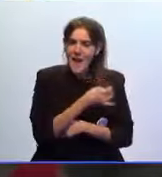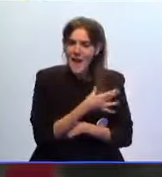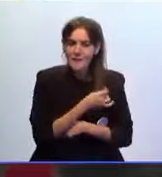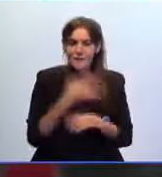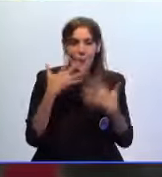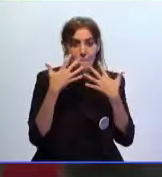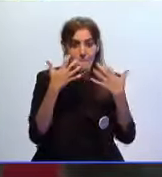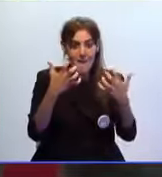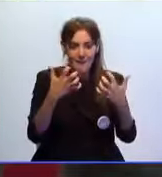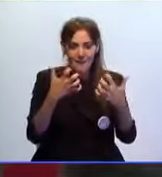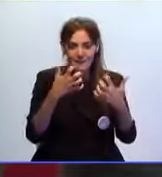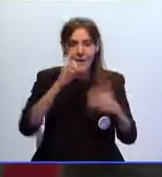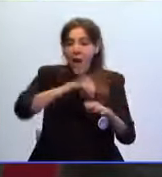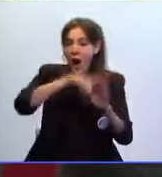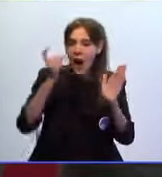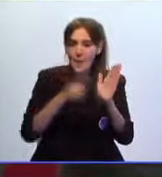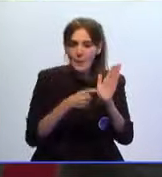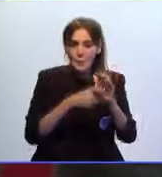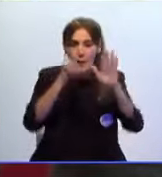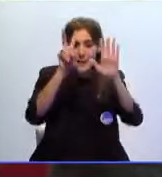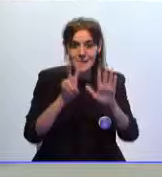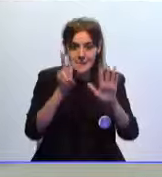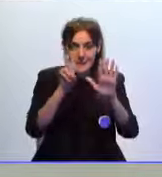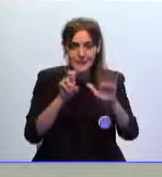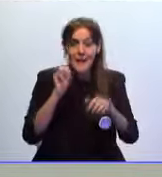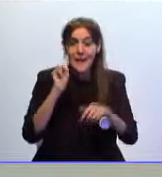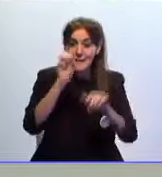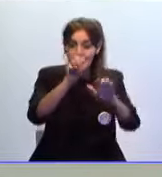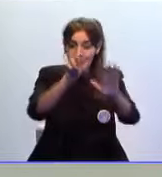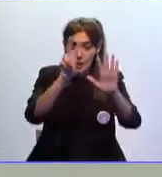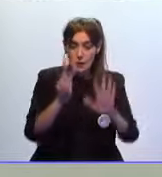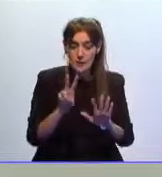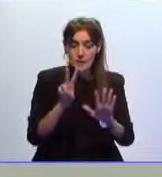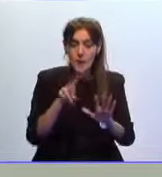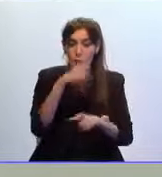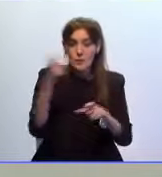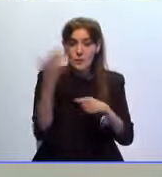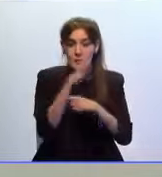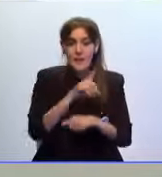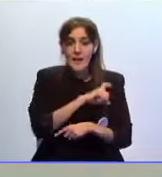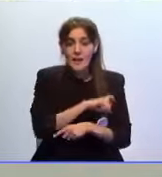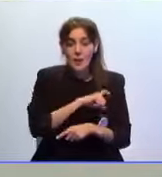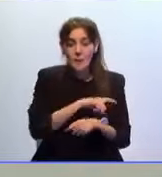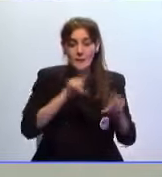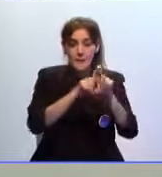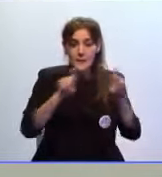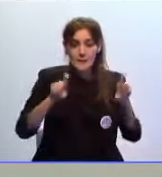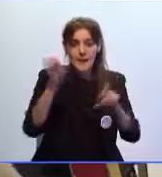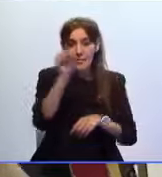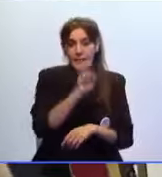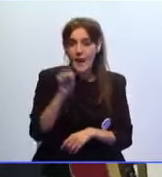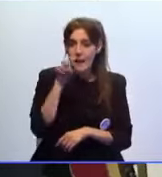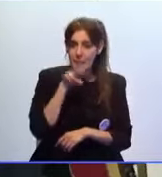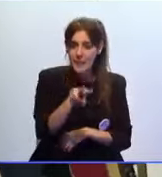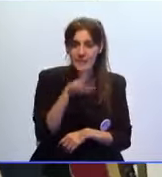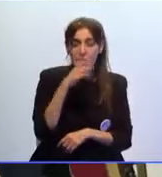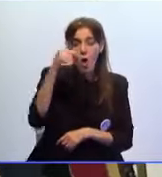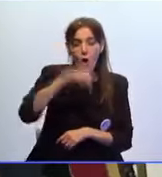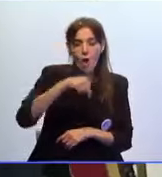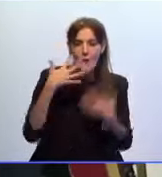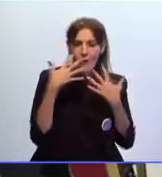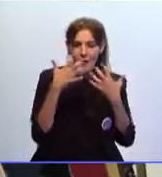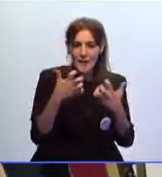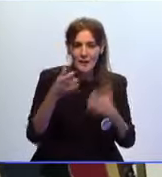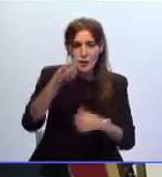mayoritario absoluto tras obtener siete de los trece representantes en el comité de empresa de ANGEVICESA Hemos ganado tenemos